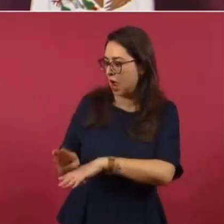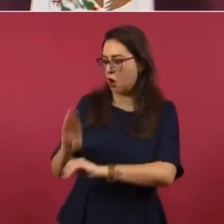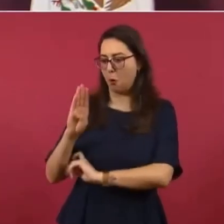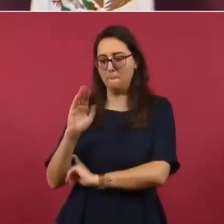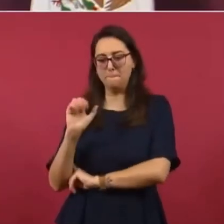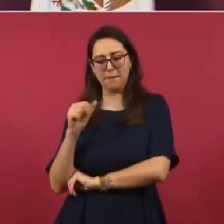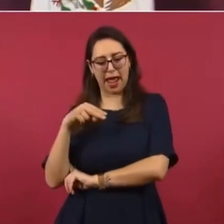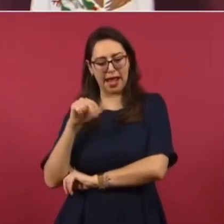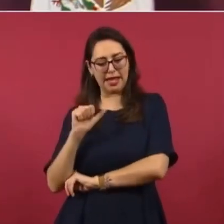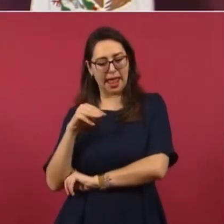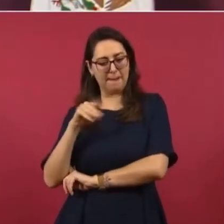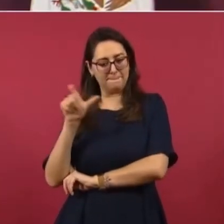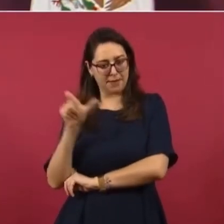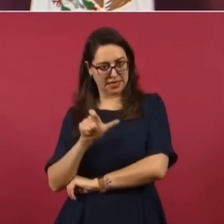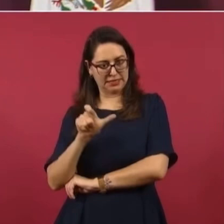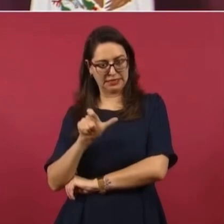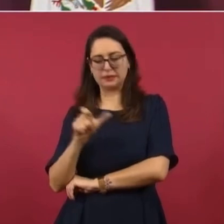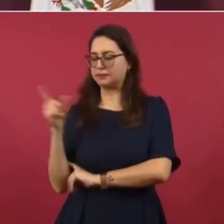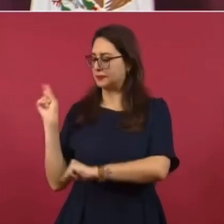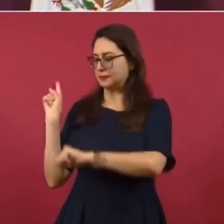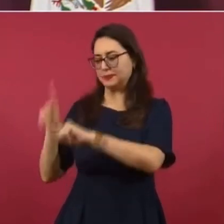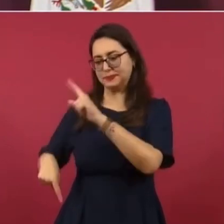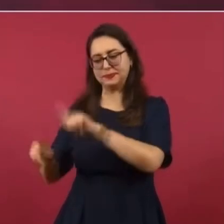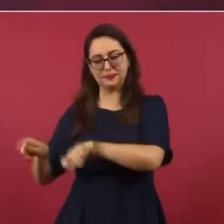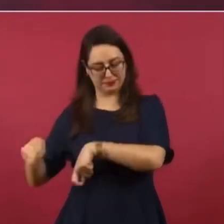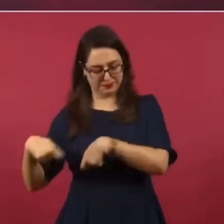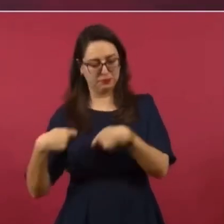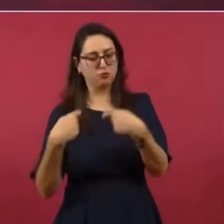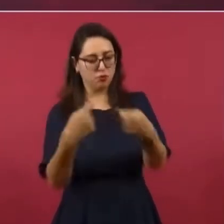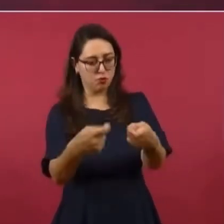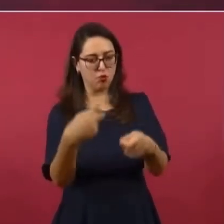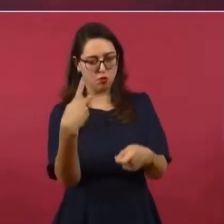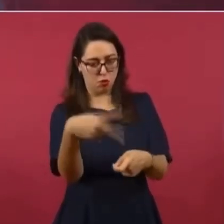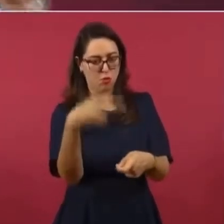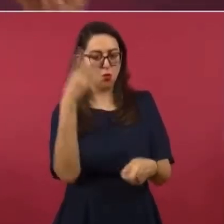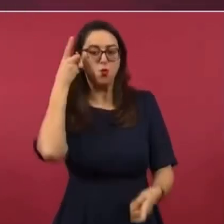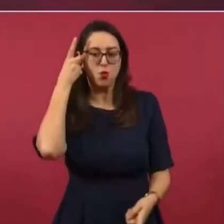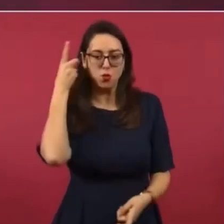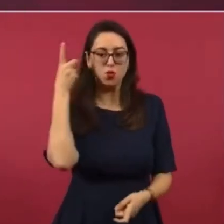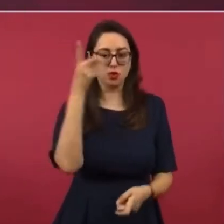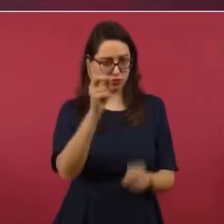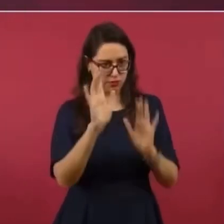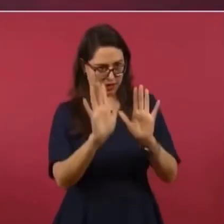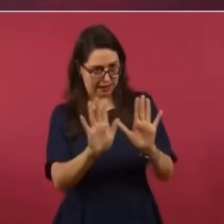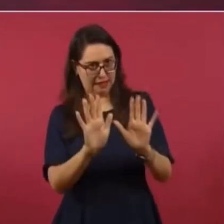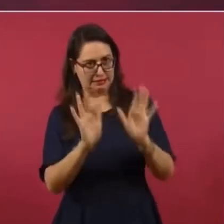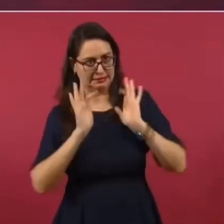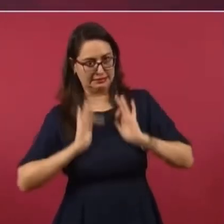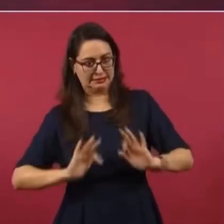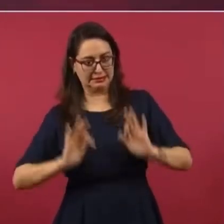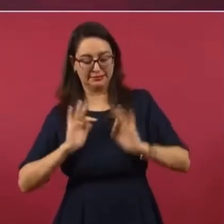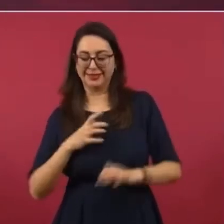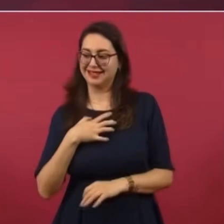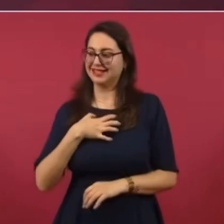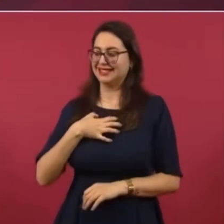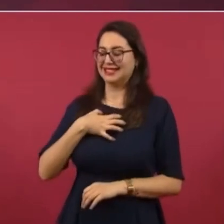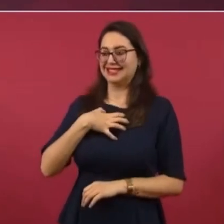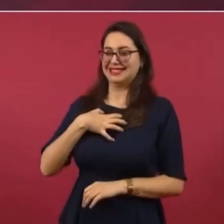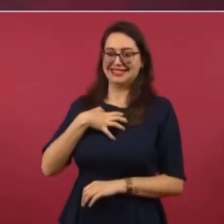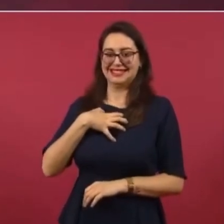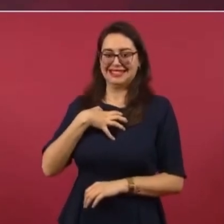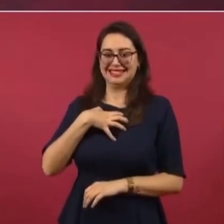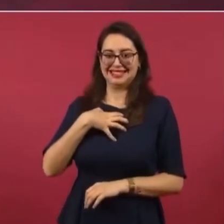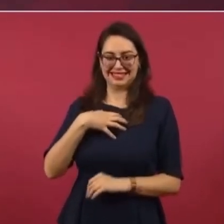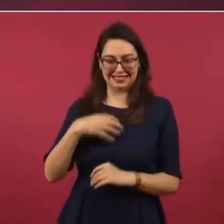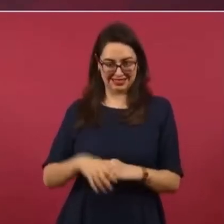lo entregan, pero volvemos a lo mismo, todo lo tenían que